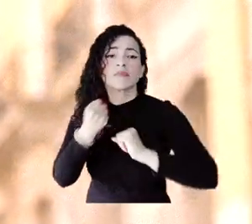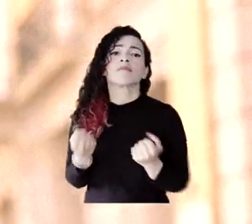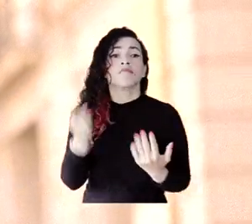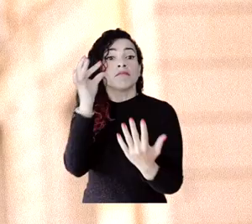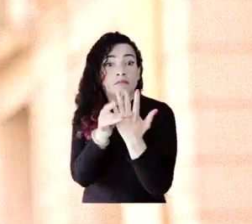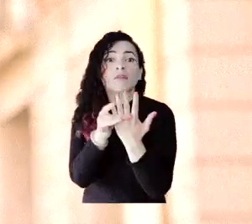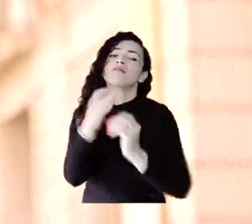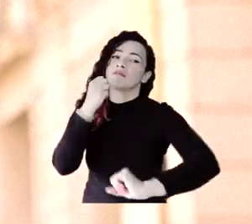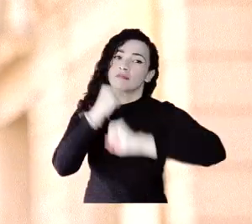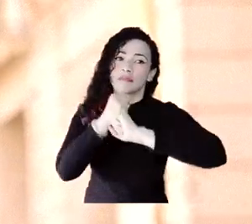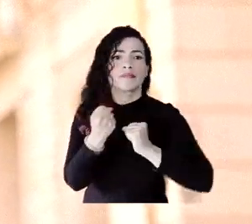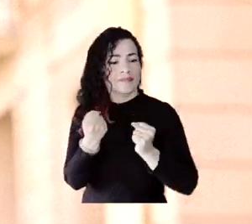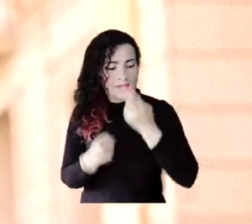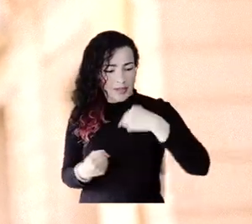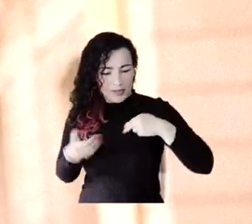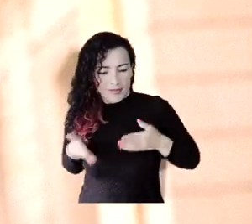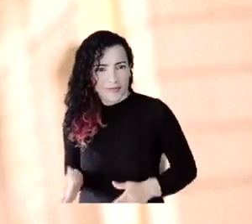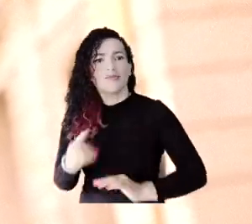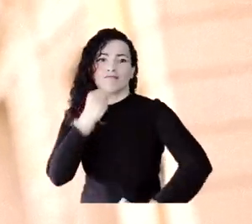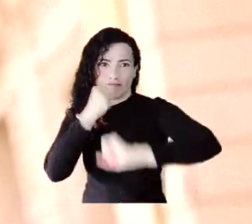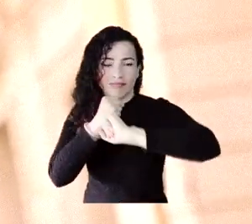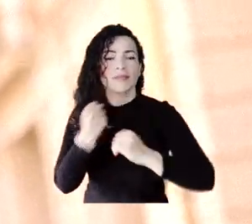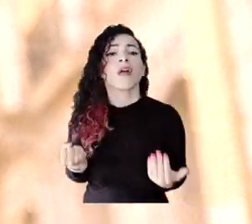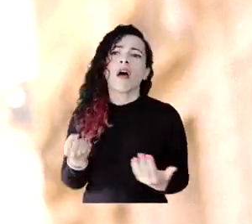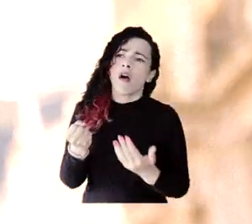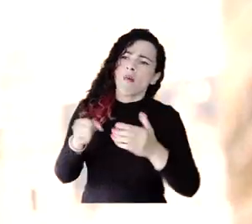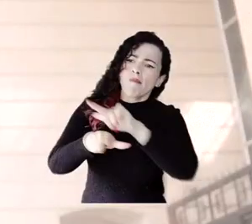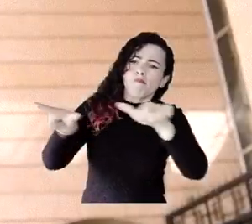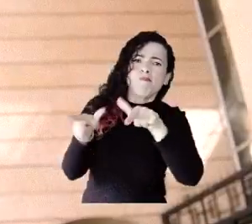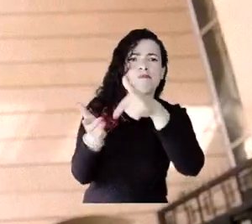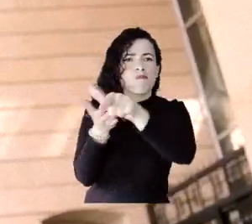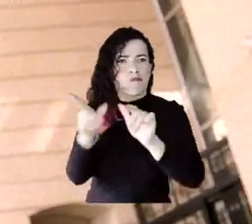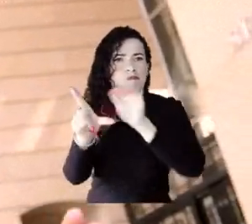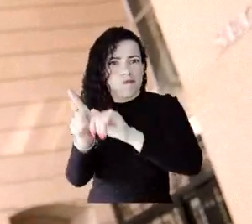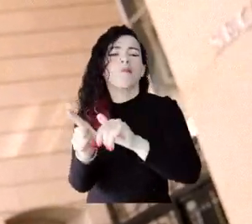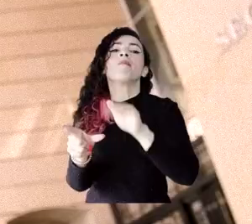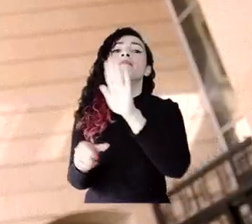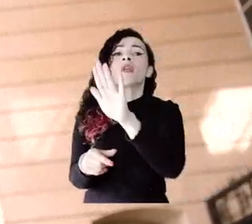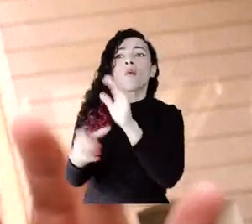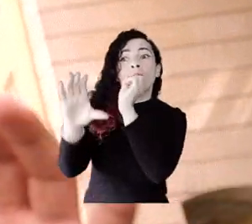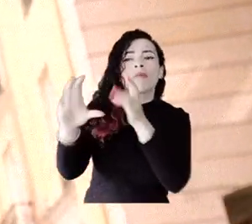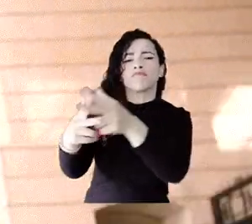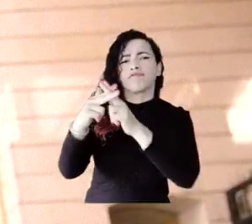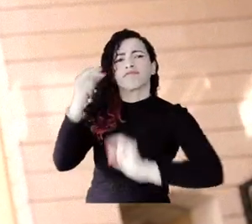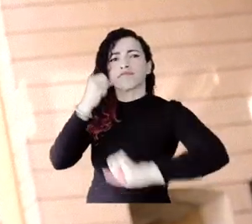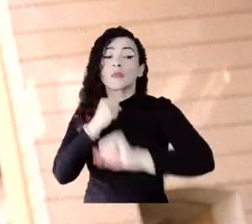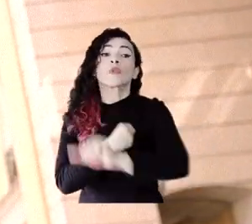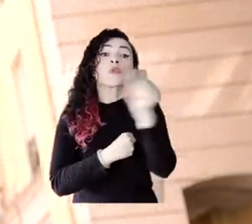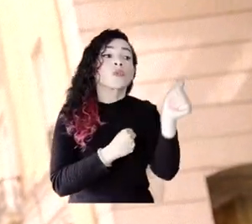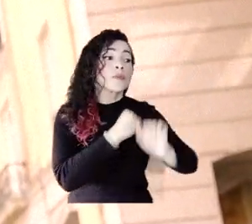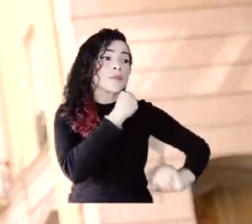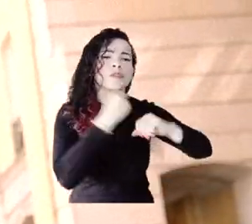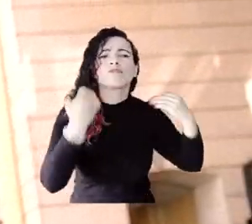registrar a los hijos, adquirir un terreno o adquirir una deuda con un banco. Y están los apoyos informales, están